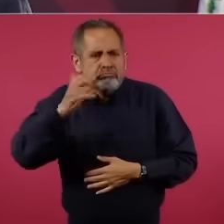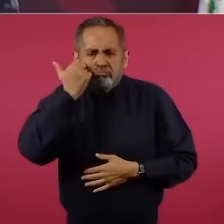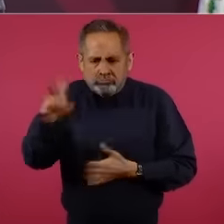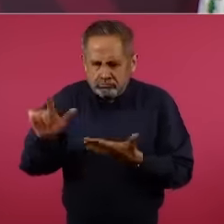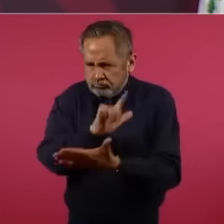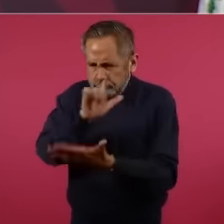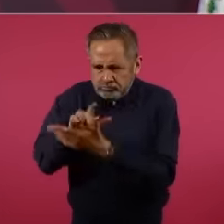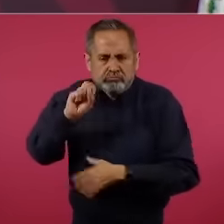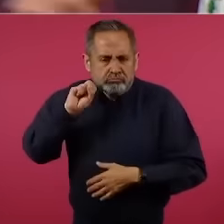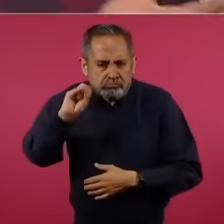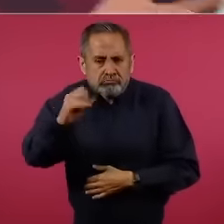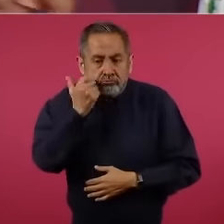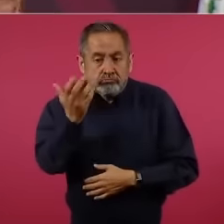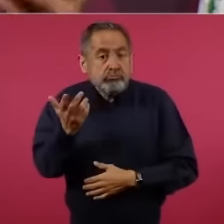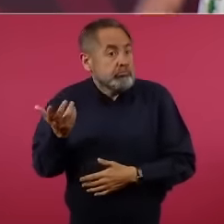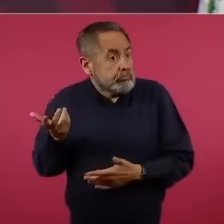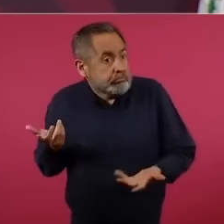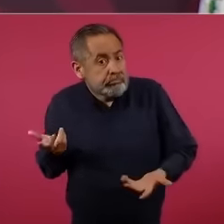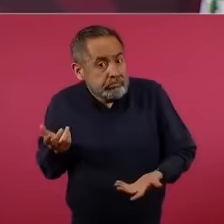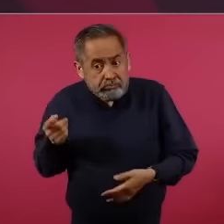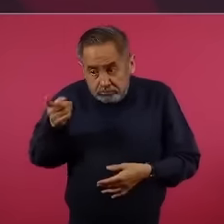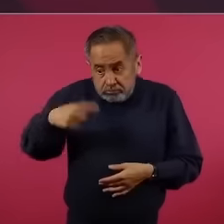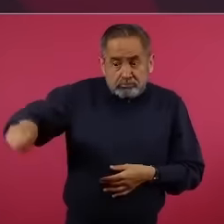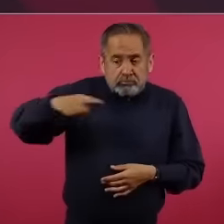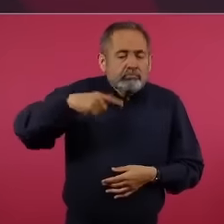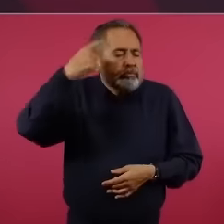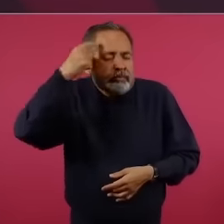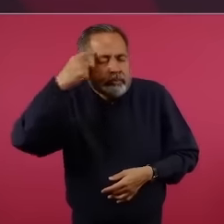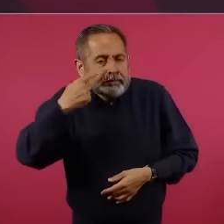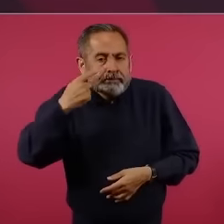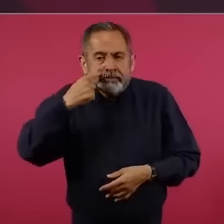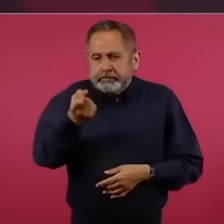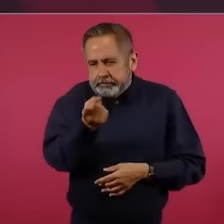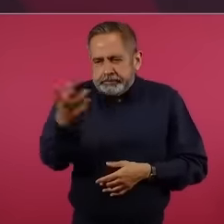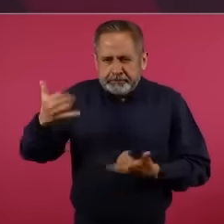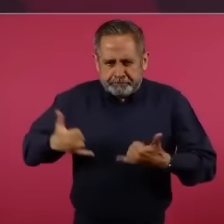imagínense que terminan su carrera,